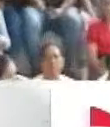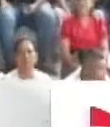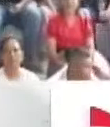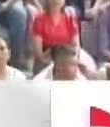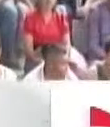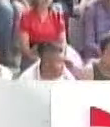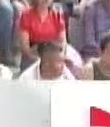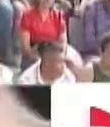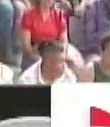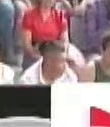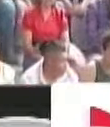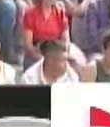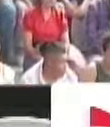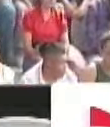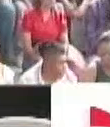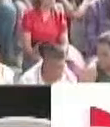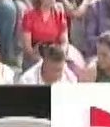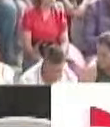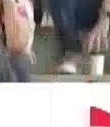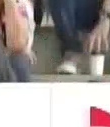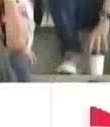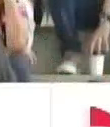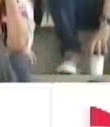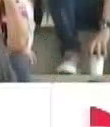fraude y el impago de salarios.